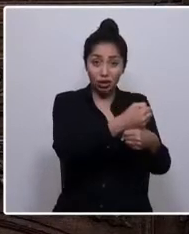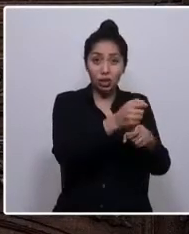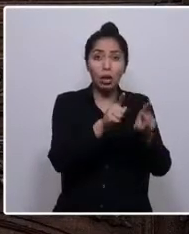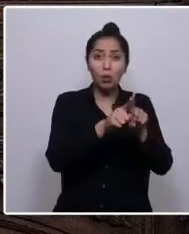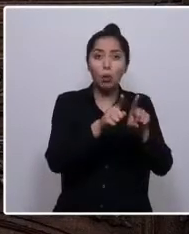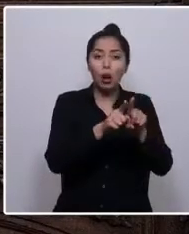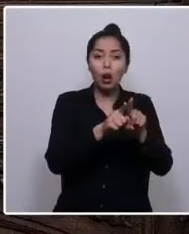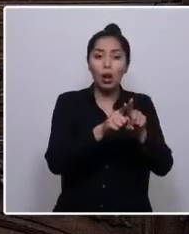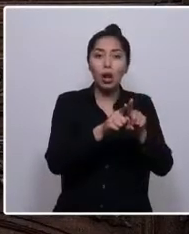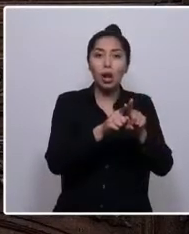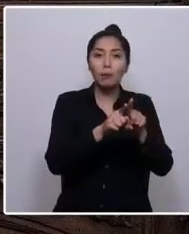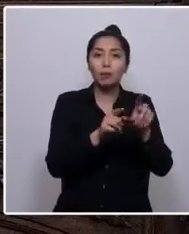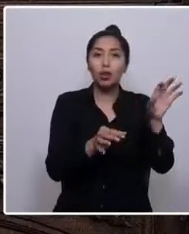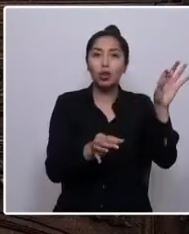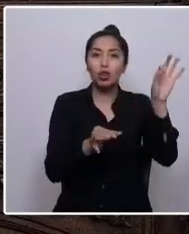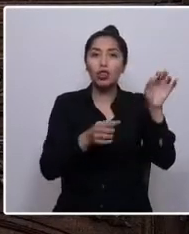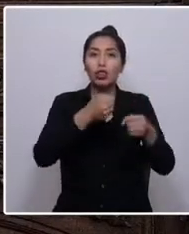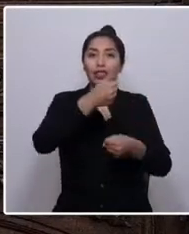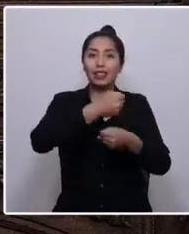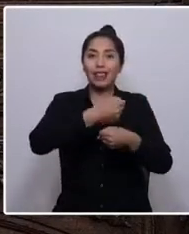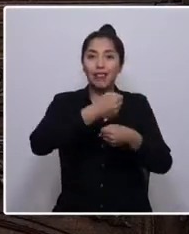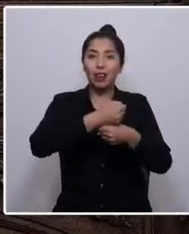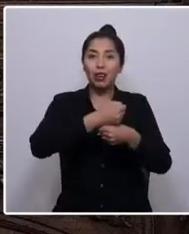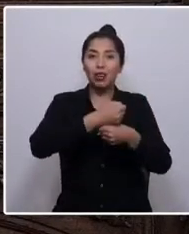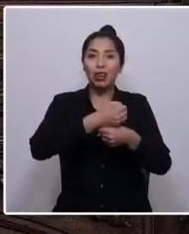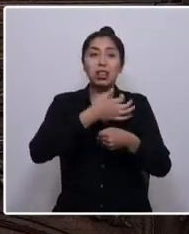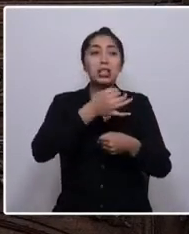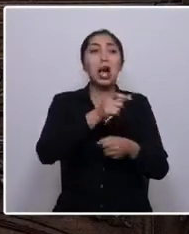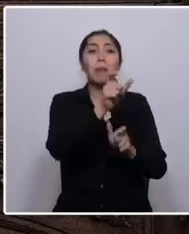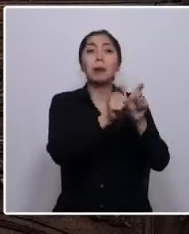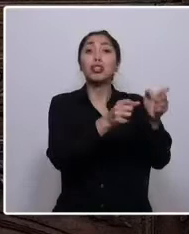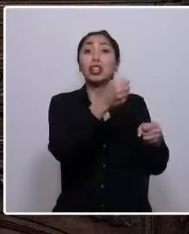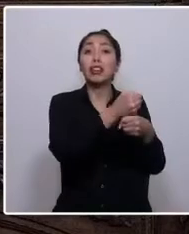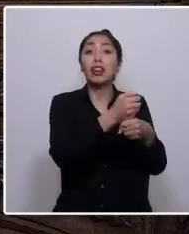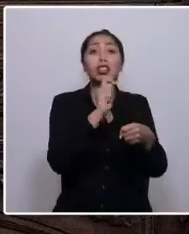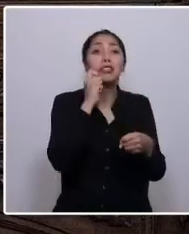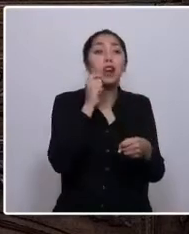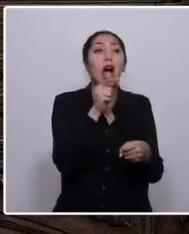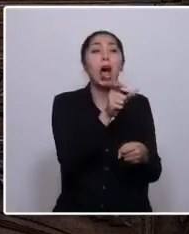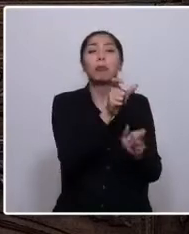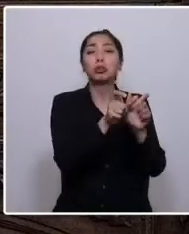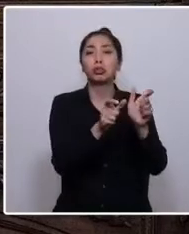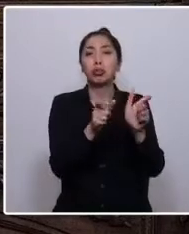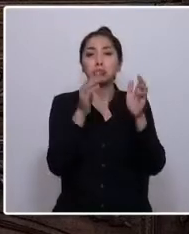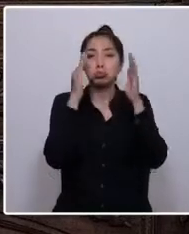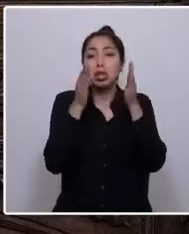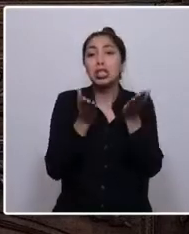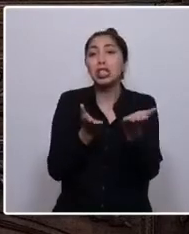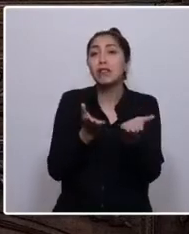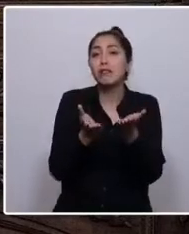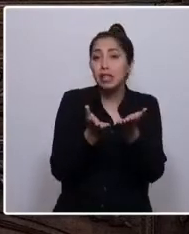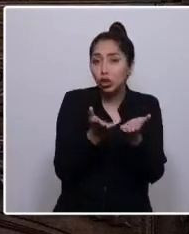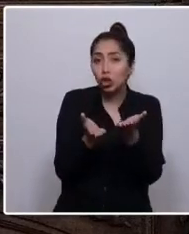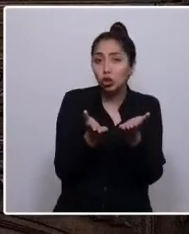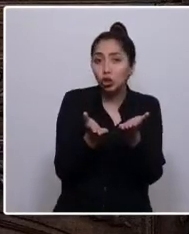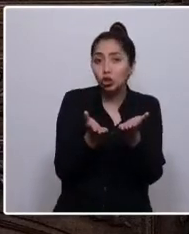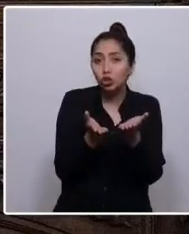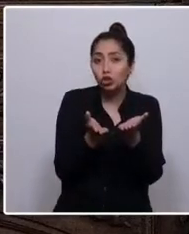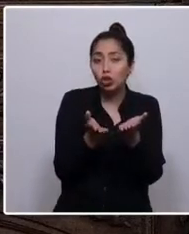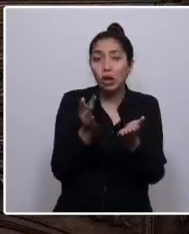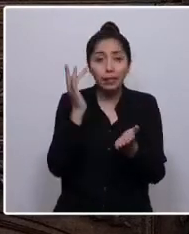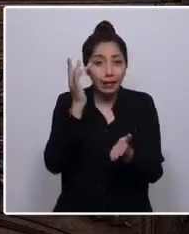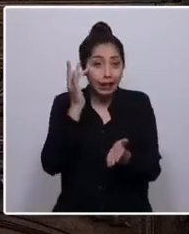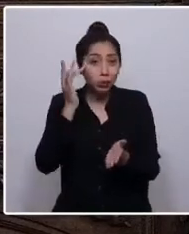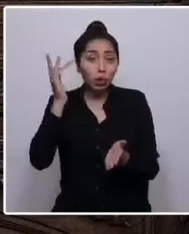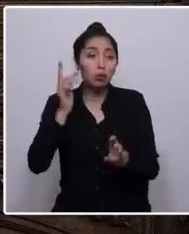Código del Trabajo, como las personas que prestan servicios materiales o intelectuales, en una relación